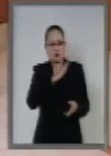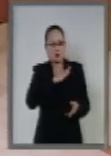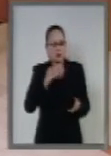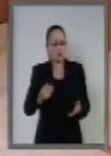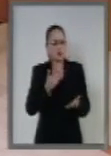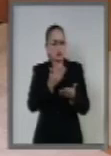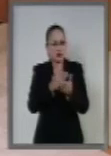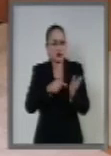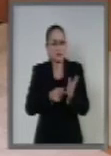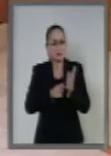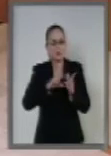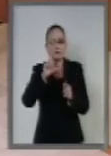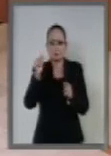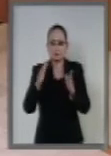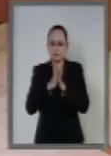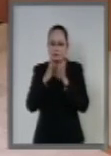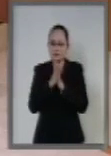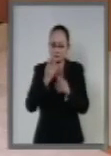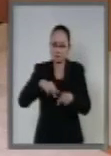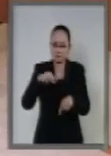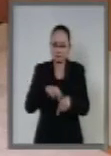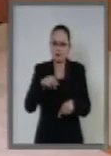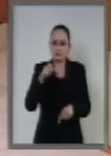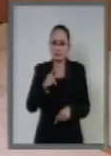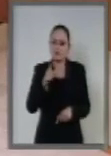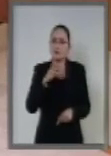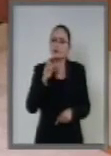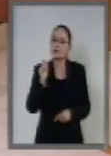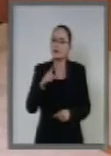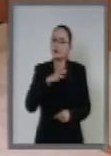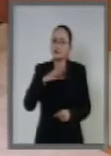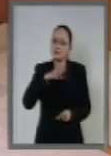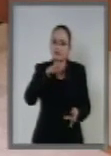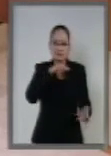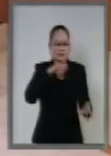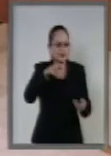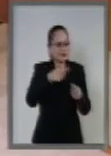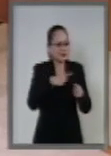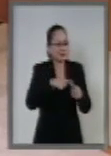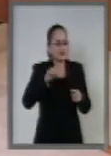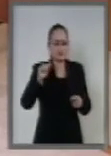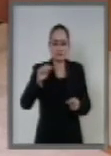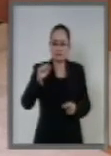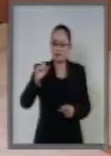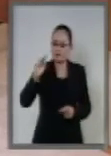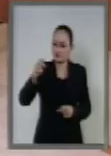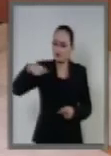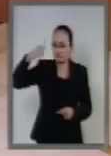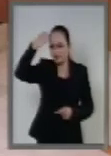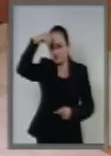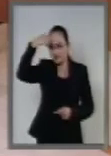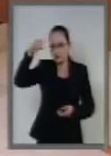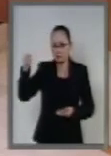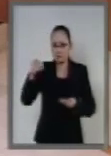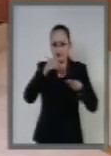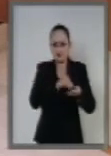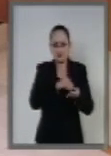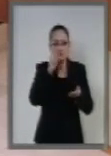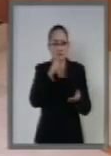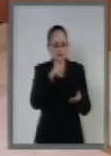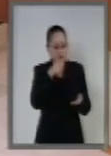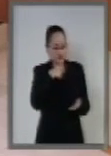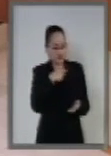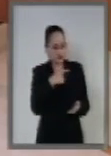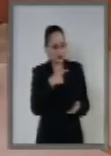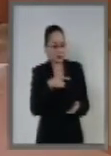intervención. Pero también recoge los planteamientos de la Auditoría Superior de la Federación, por lo que se considera que